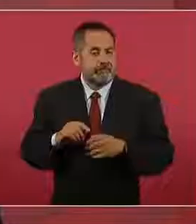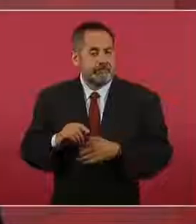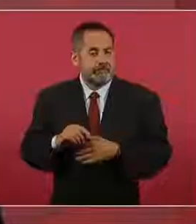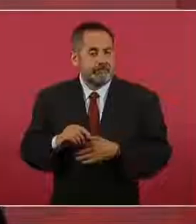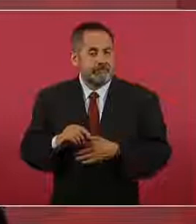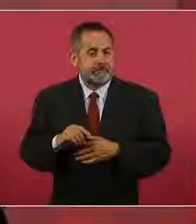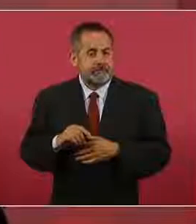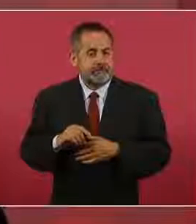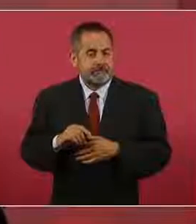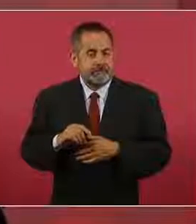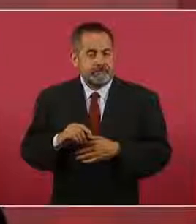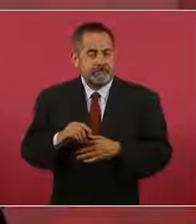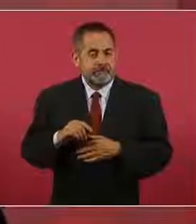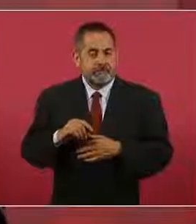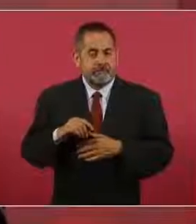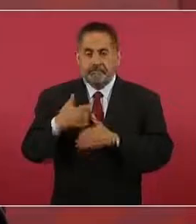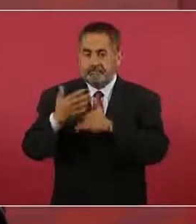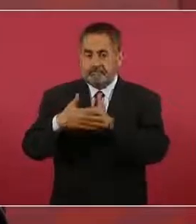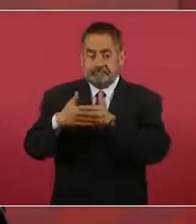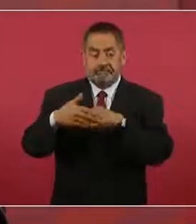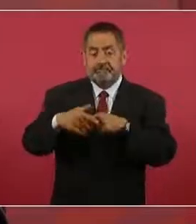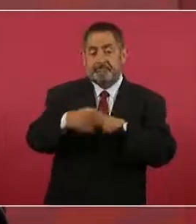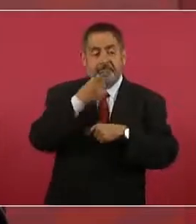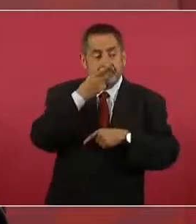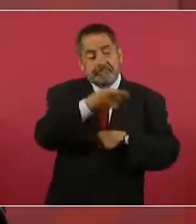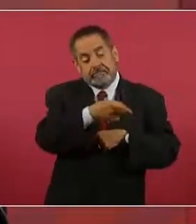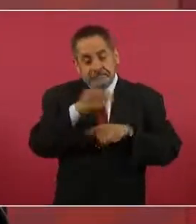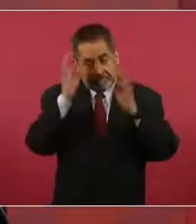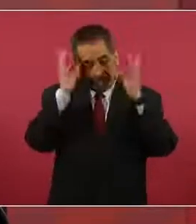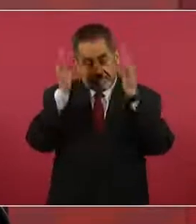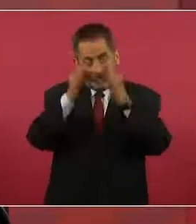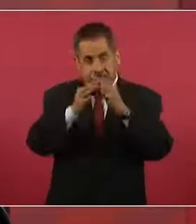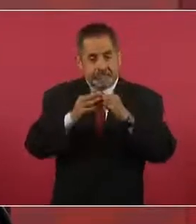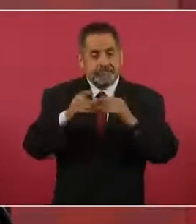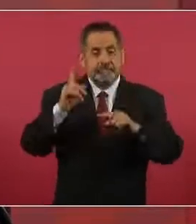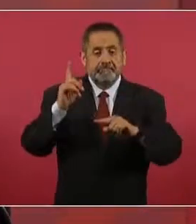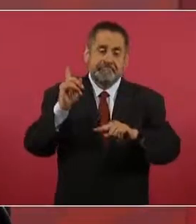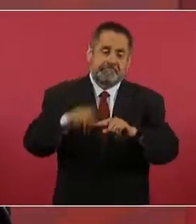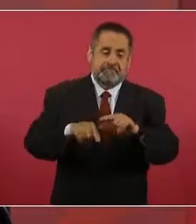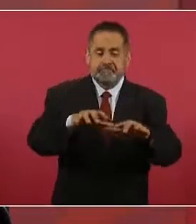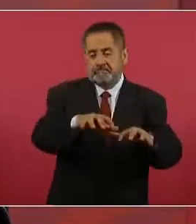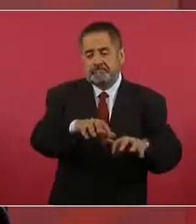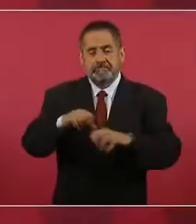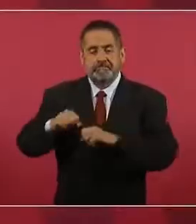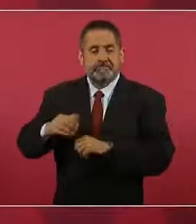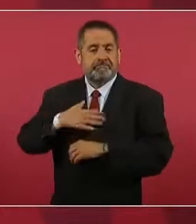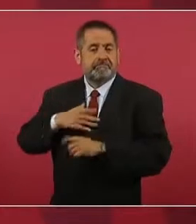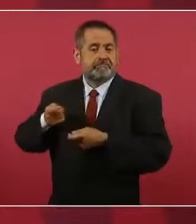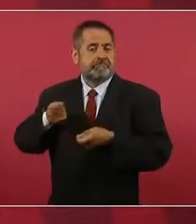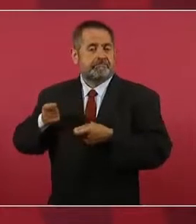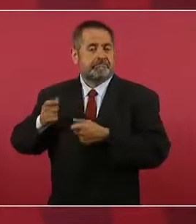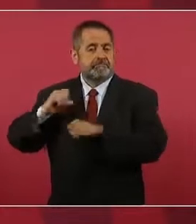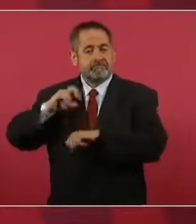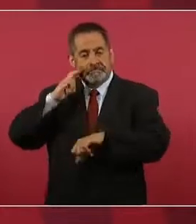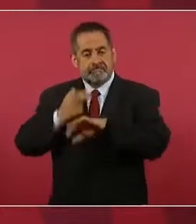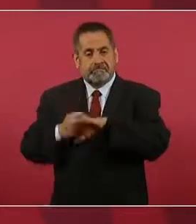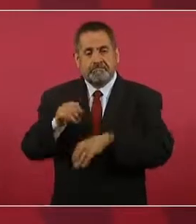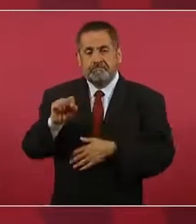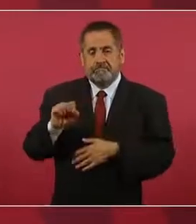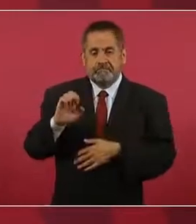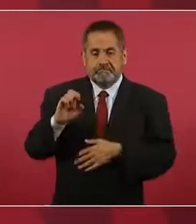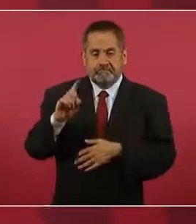a ser operadas, manejadas por la Secretaría de Defensa